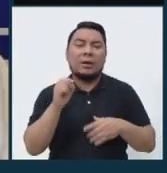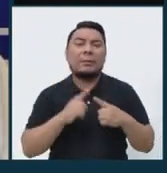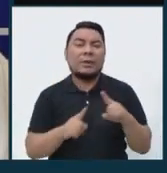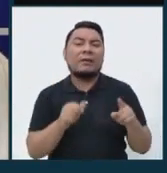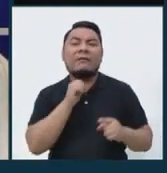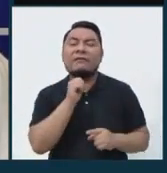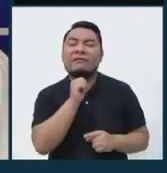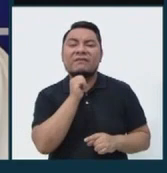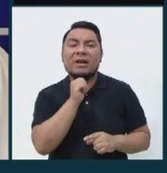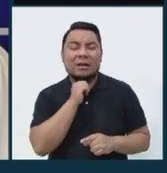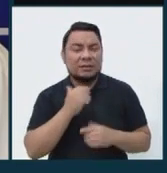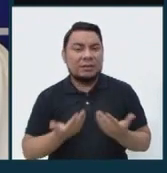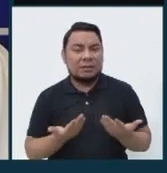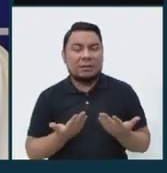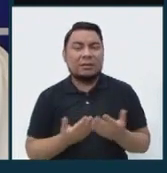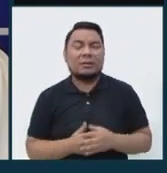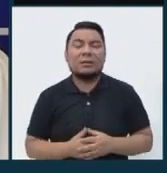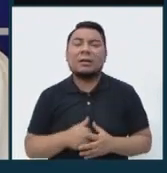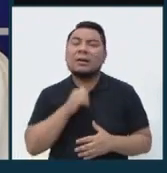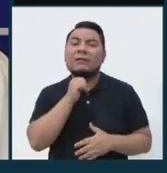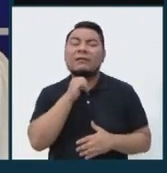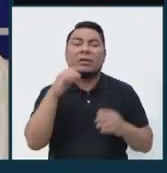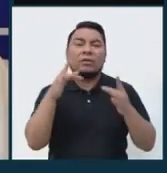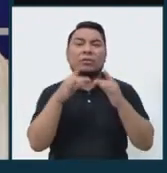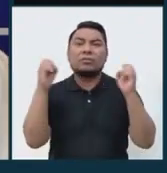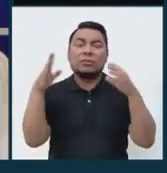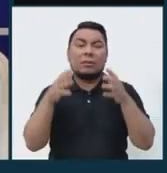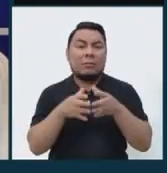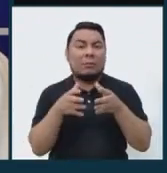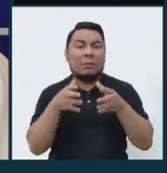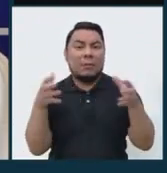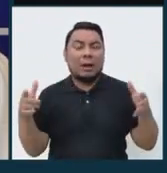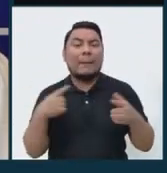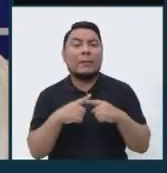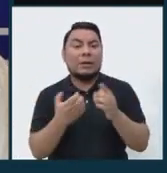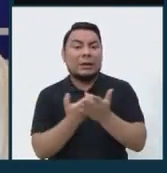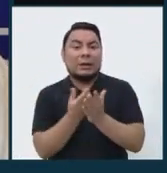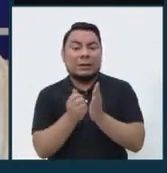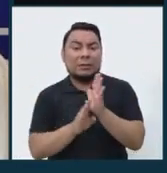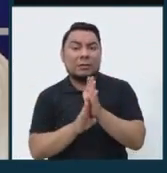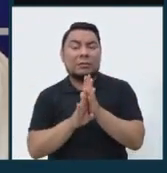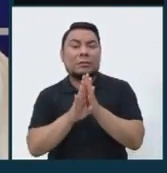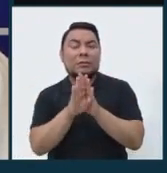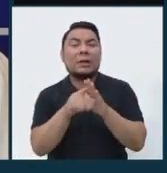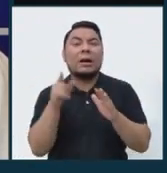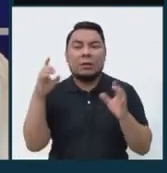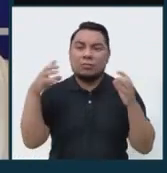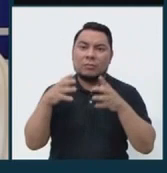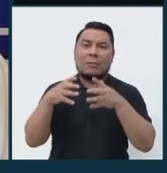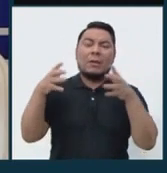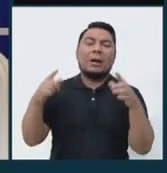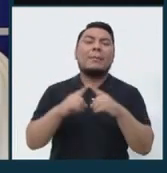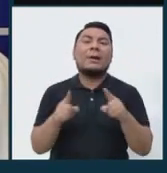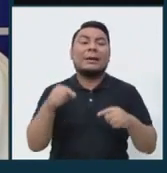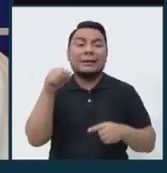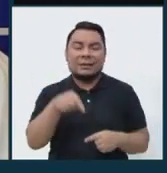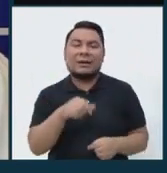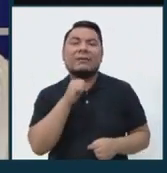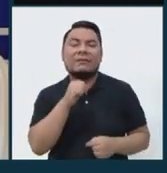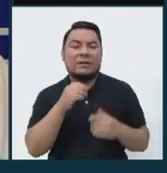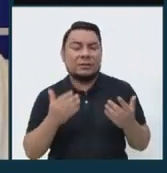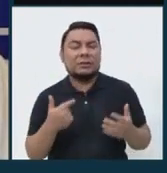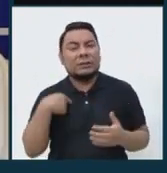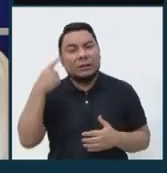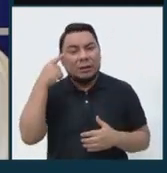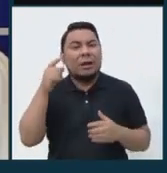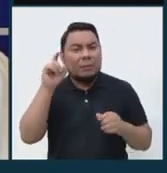falta. La electricidad crece conforme crece la economía. En este sentido, tenemos todavía mucha capacidad